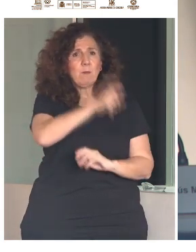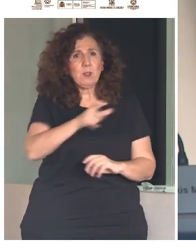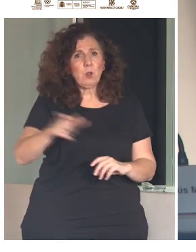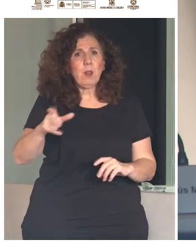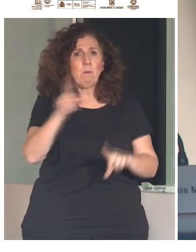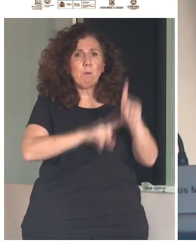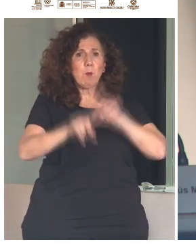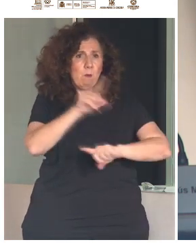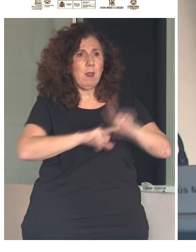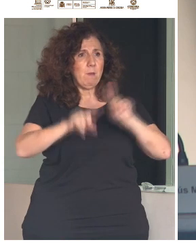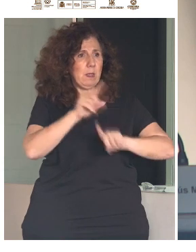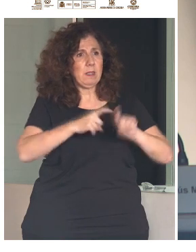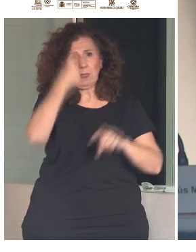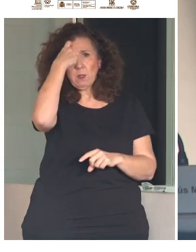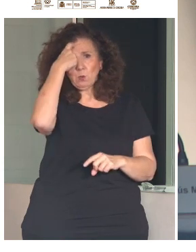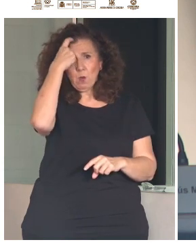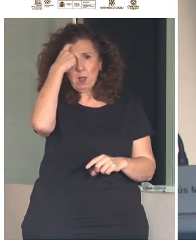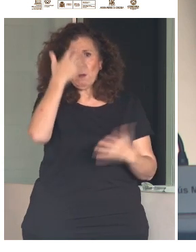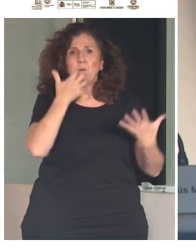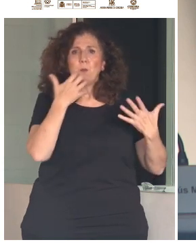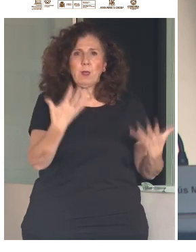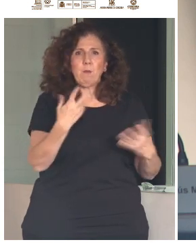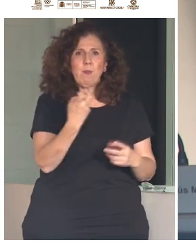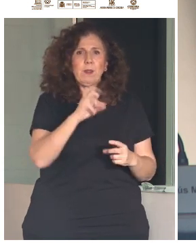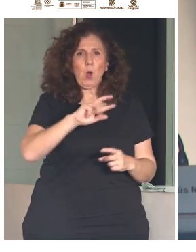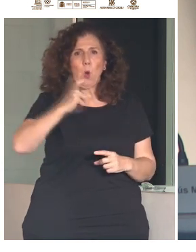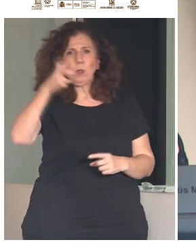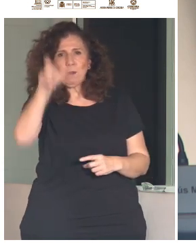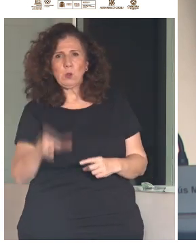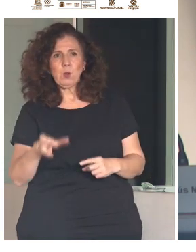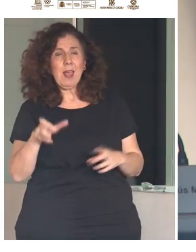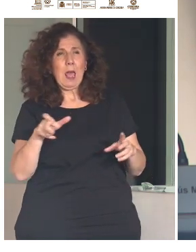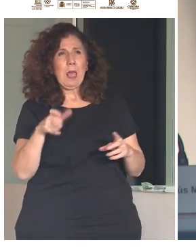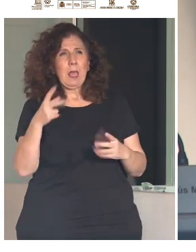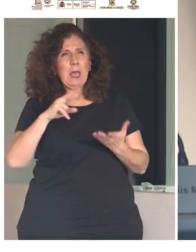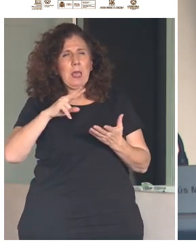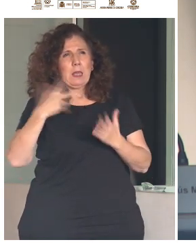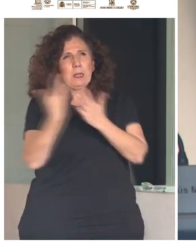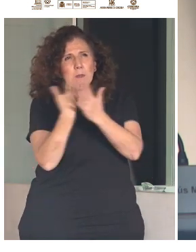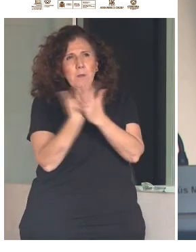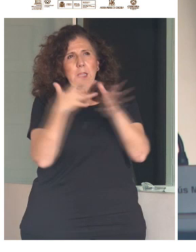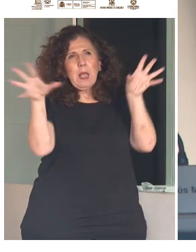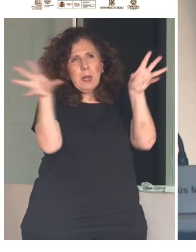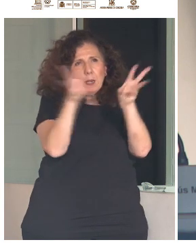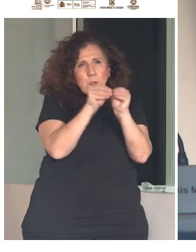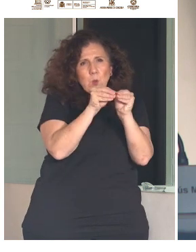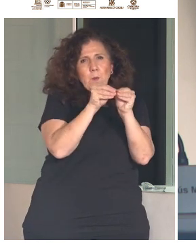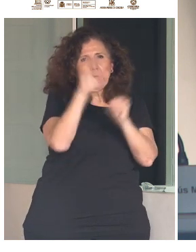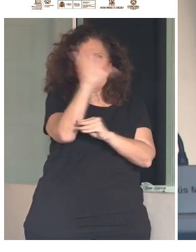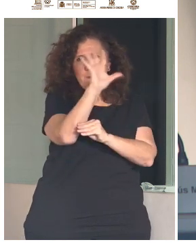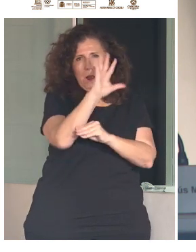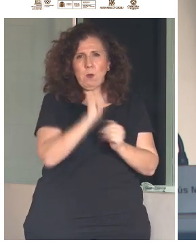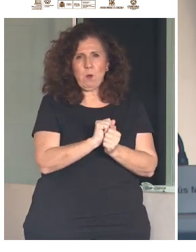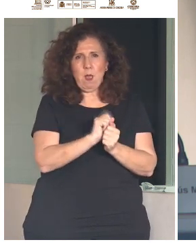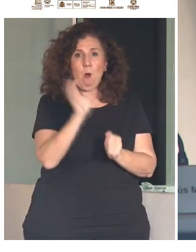cuando van al cine, necesiten un tercero que les interprete el resumen de la película que ofrecen. O que ir